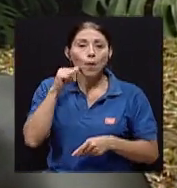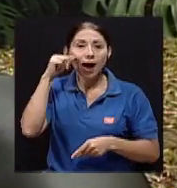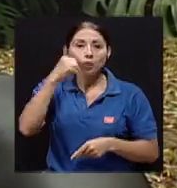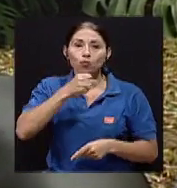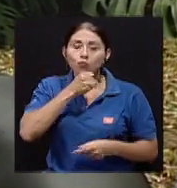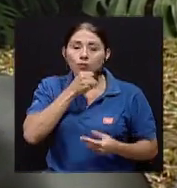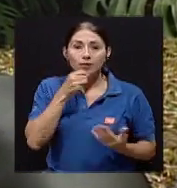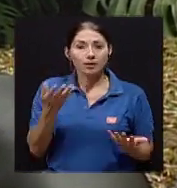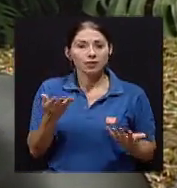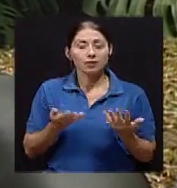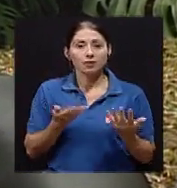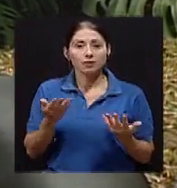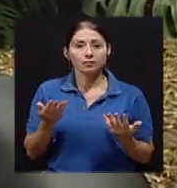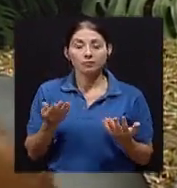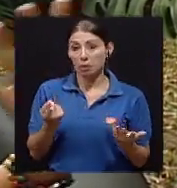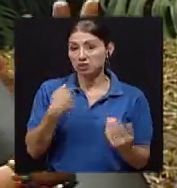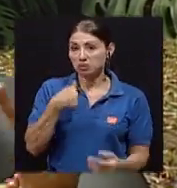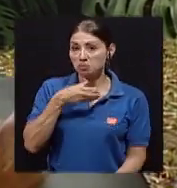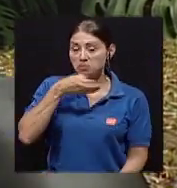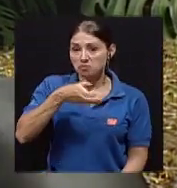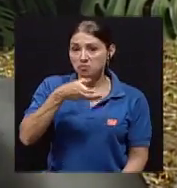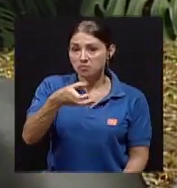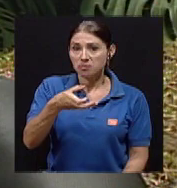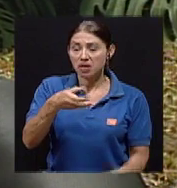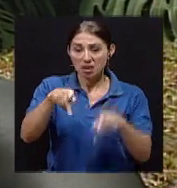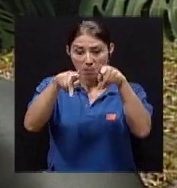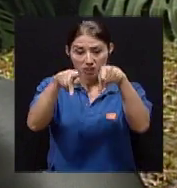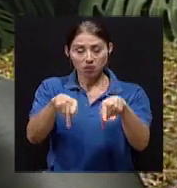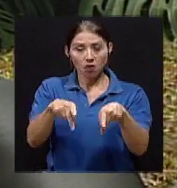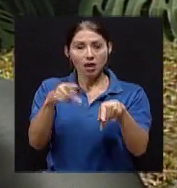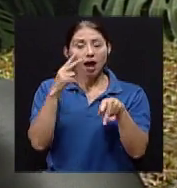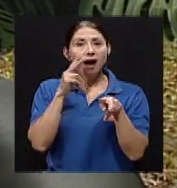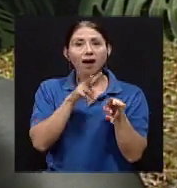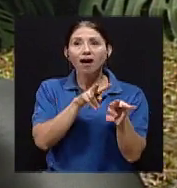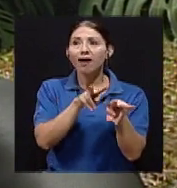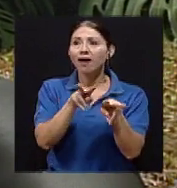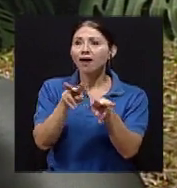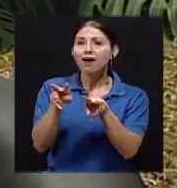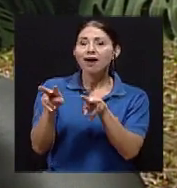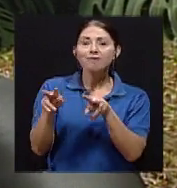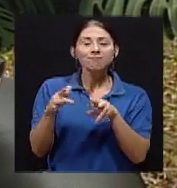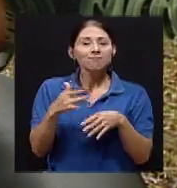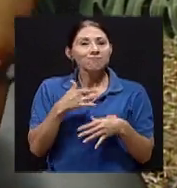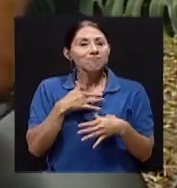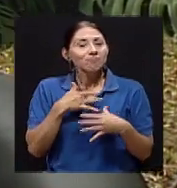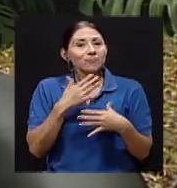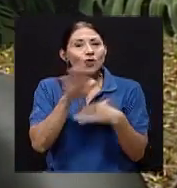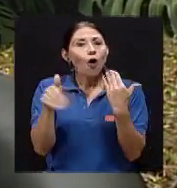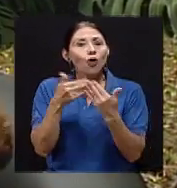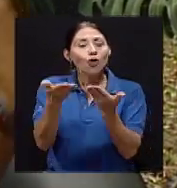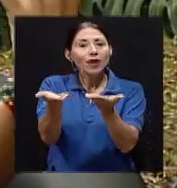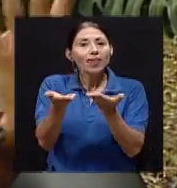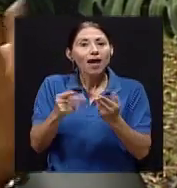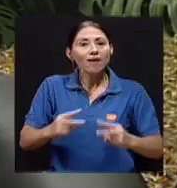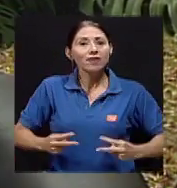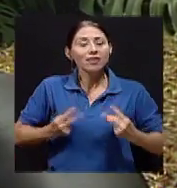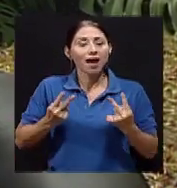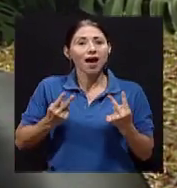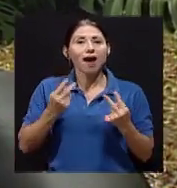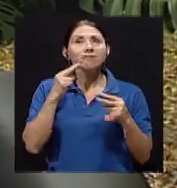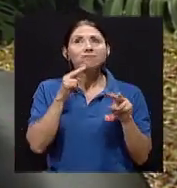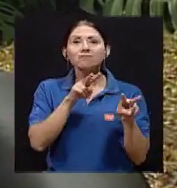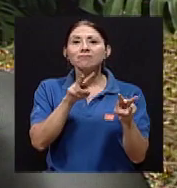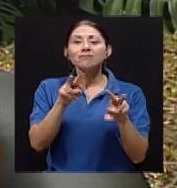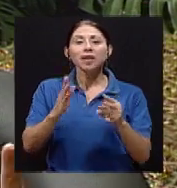empezar a ver, apreciar todo lo que nos da la vida diariamente, ¿verdad? El poder reconocer que el aire